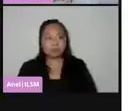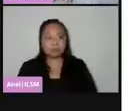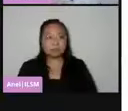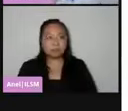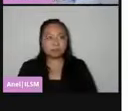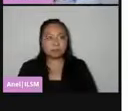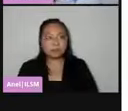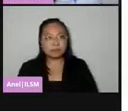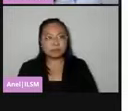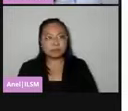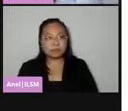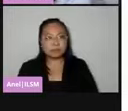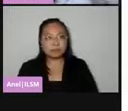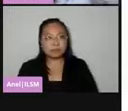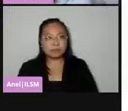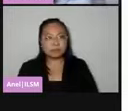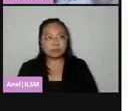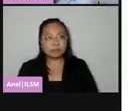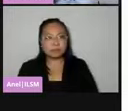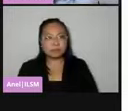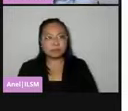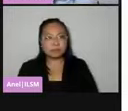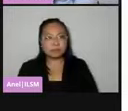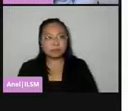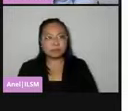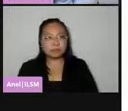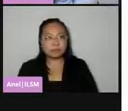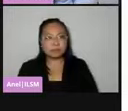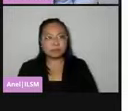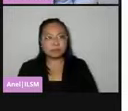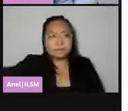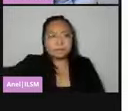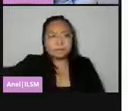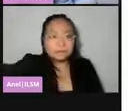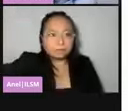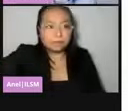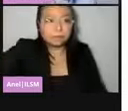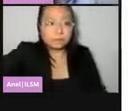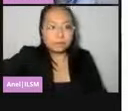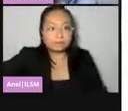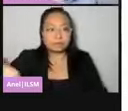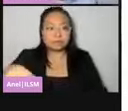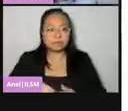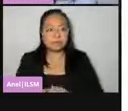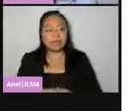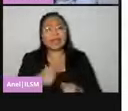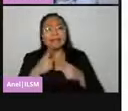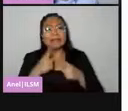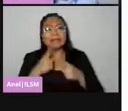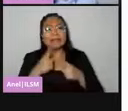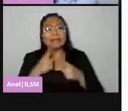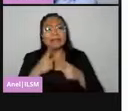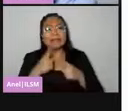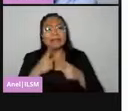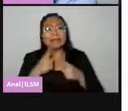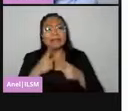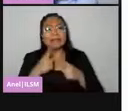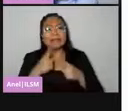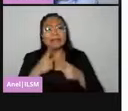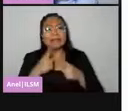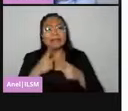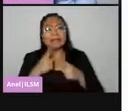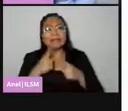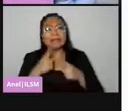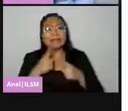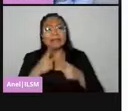temporal formado por ciudadanos y ciudadanos en quienes se deposita la autoridad para respetar y